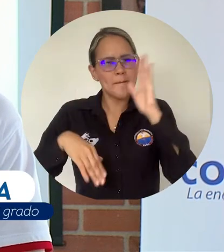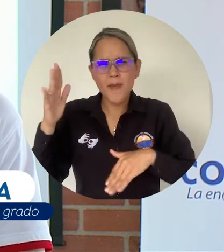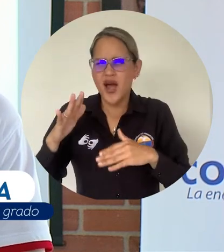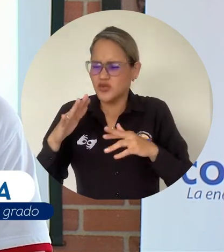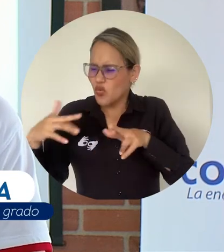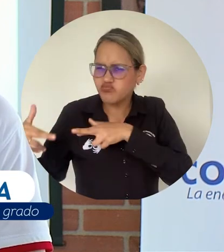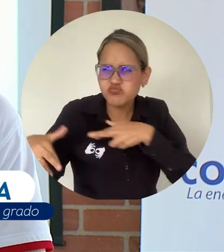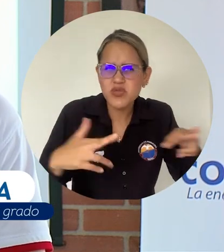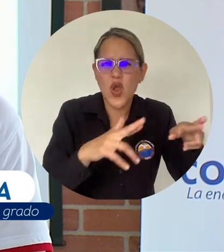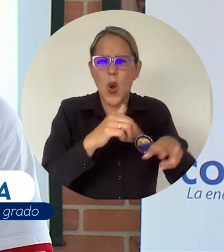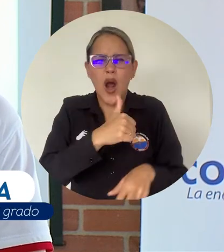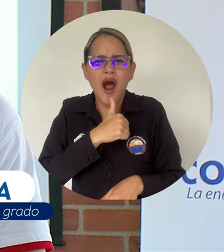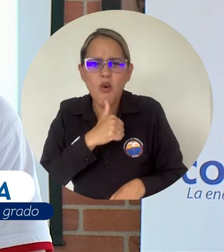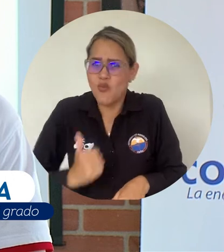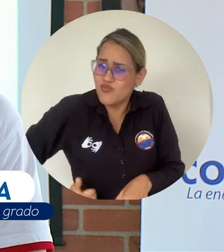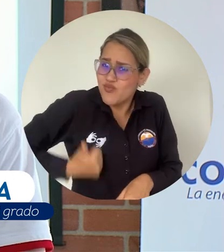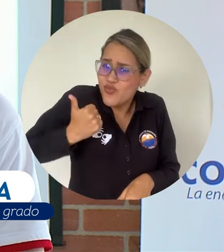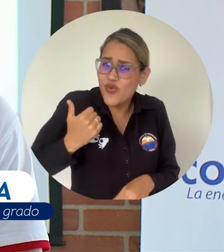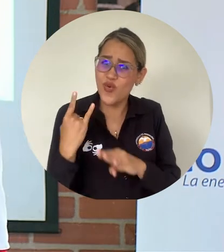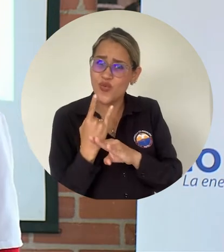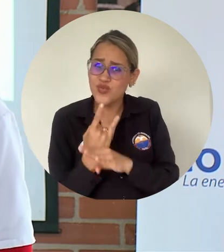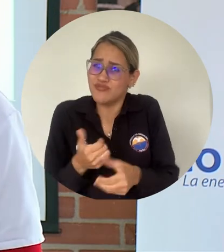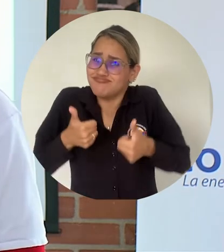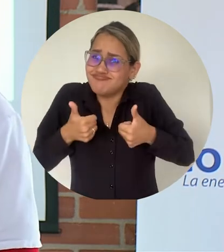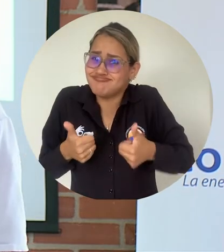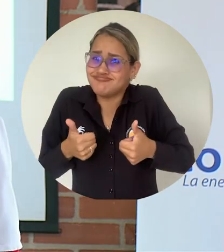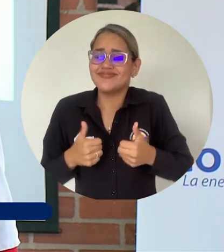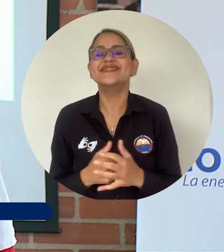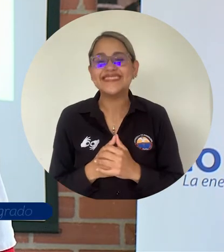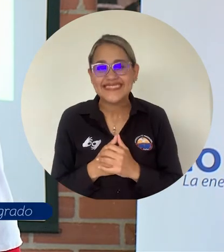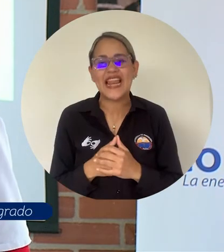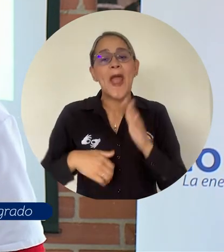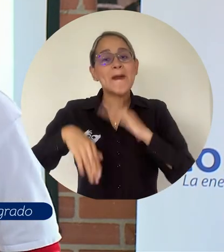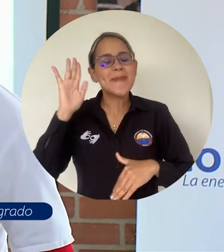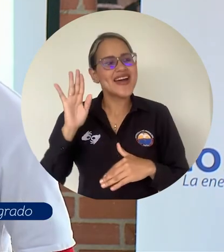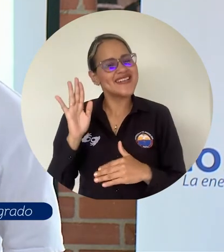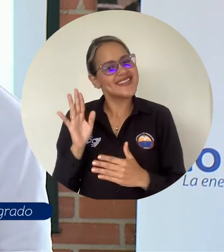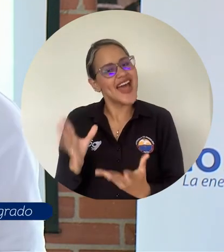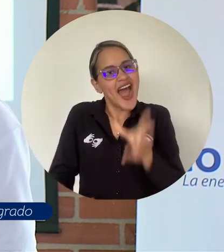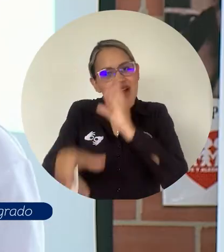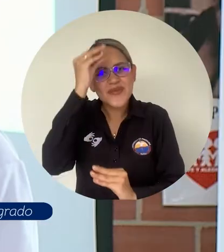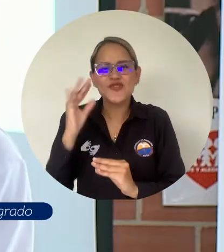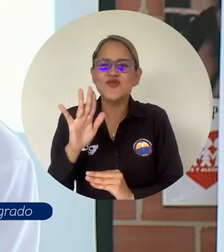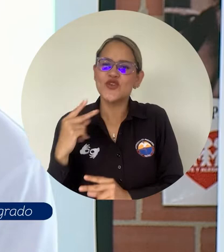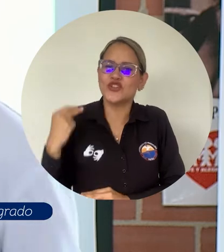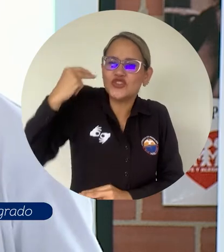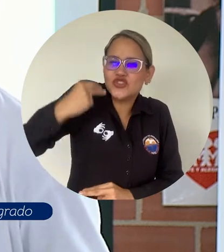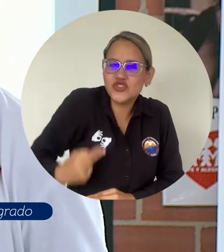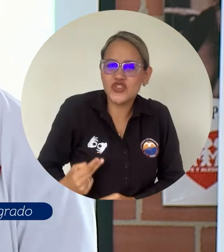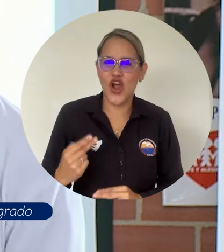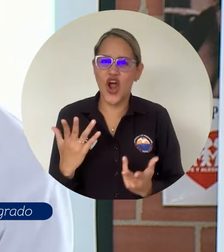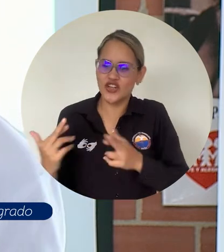recurso tan importante como son las fuentes hídricas. Esto hace parte de nuestra historia cultural histórica, el río es de